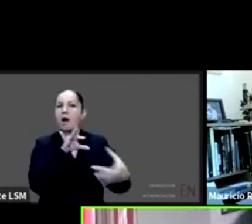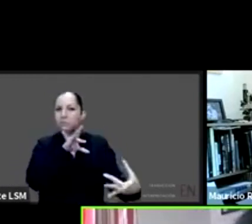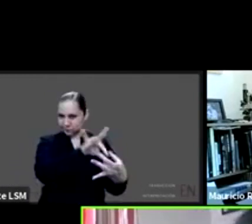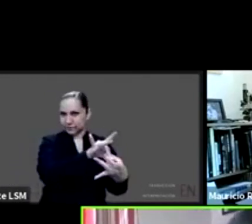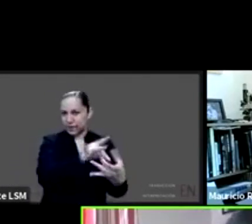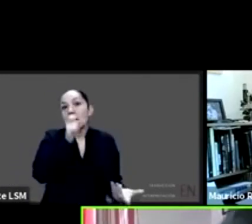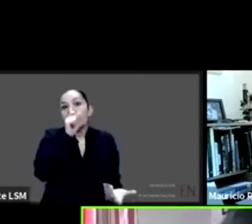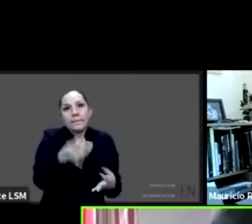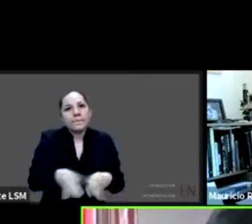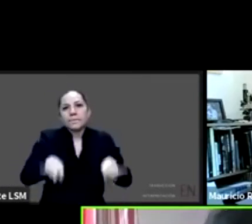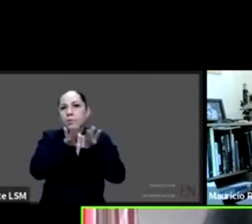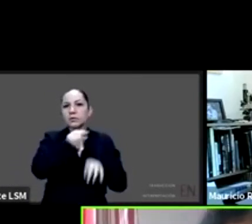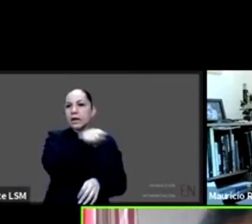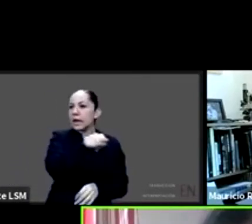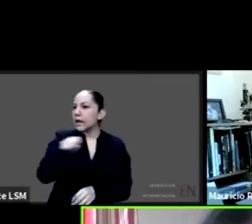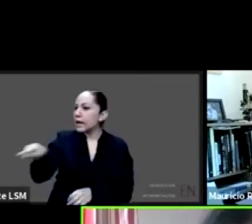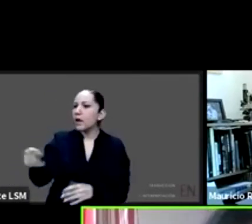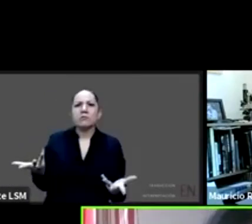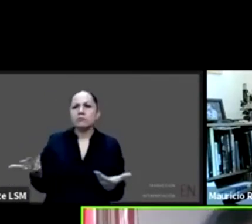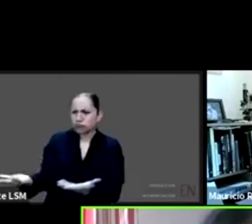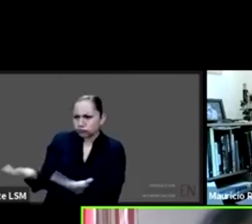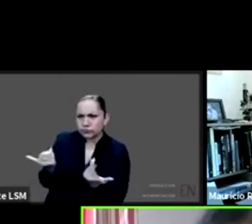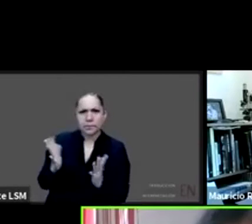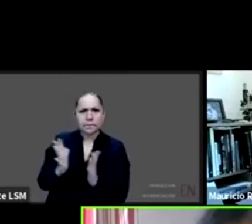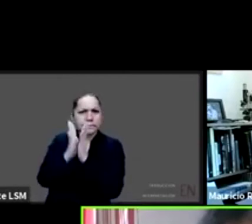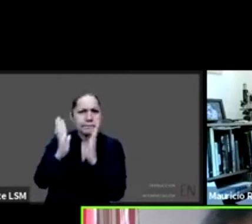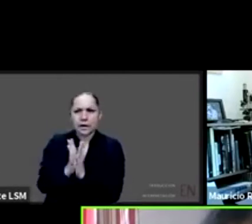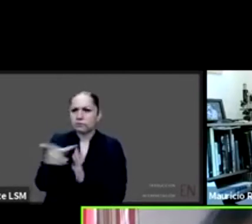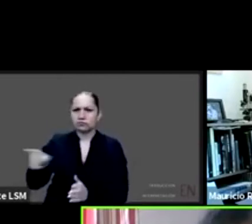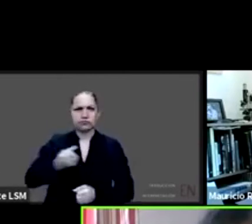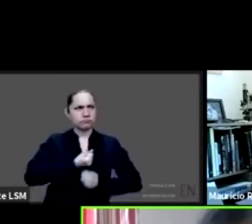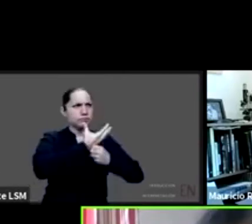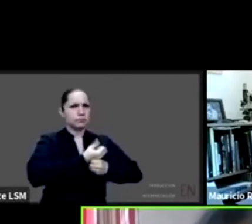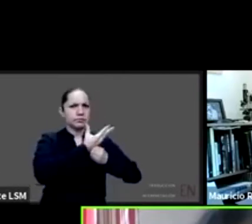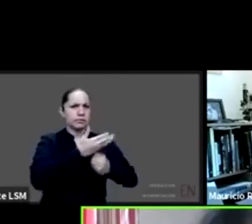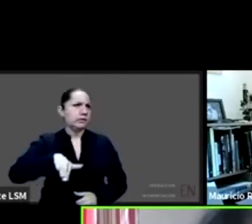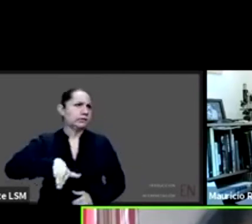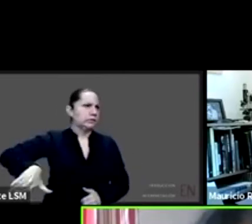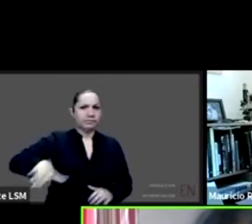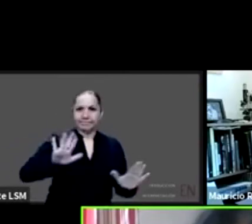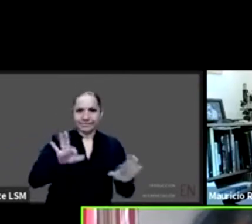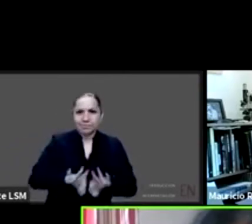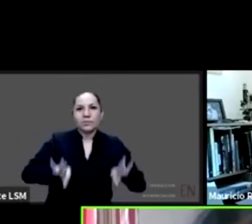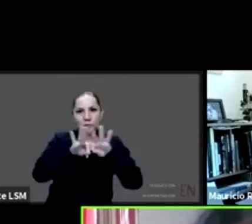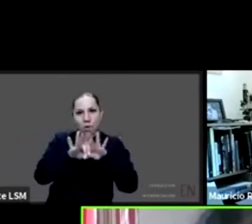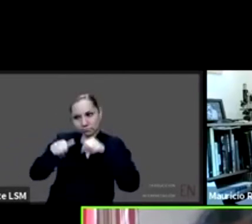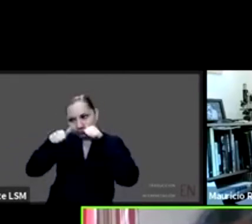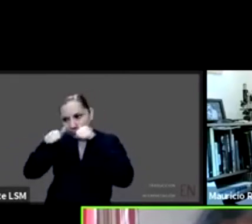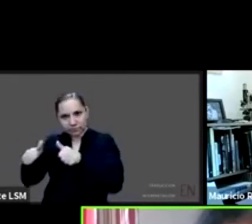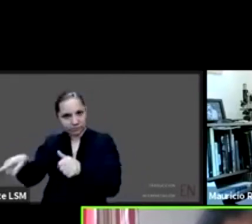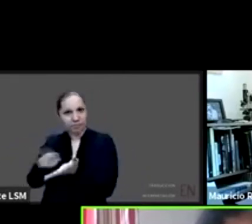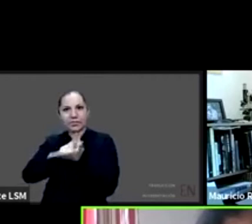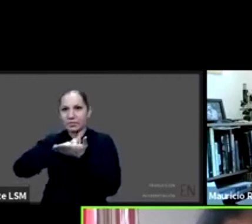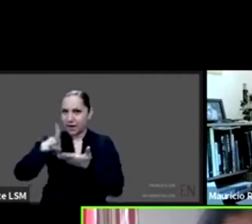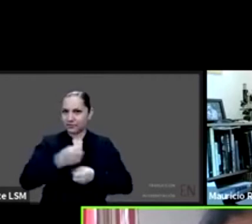se aterriza eso en términos del seguimiento que hacen las comisiones de derechos humanos? Pues básicamente en que